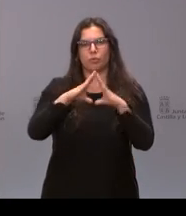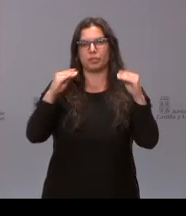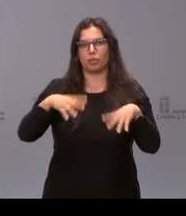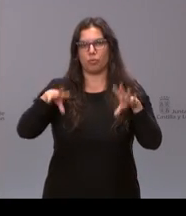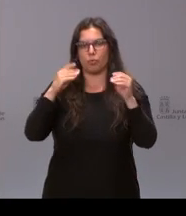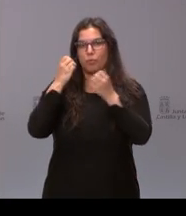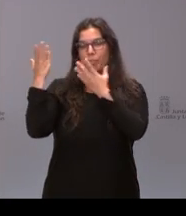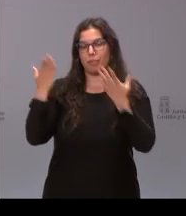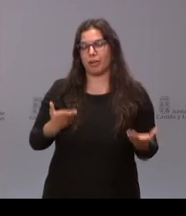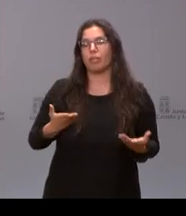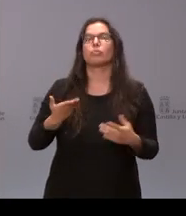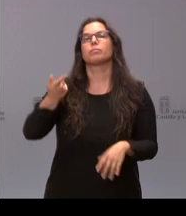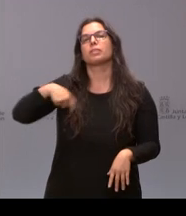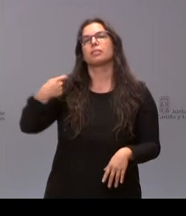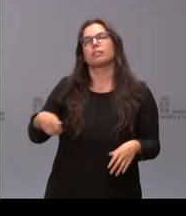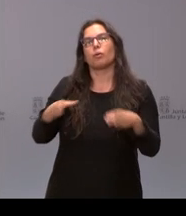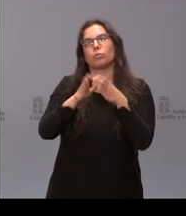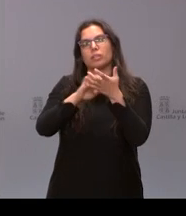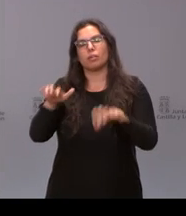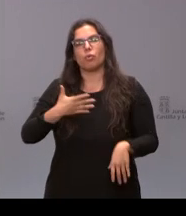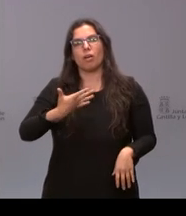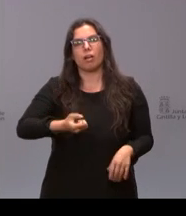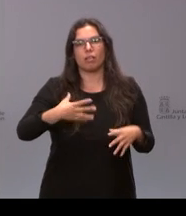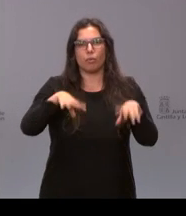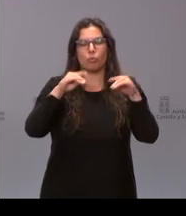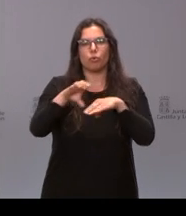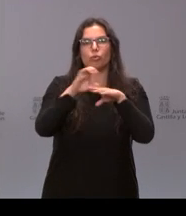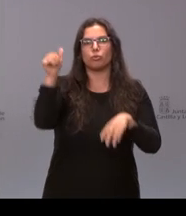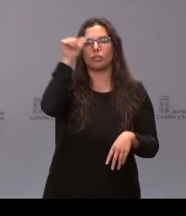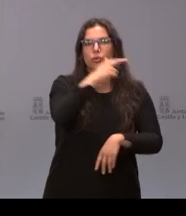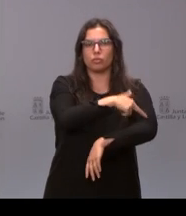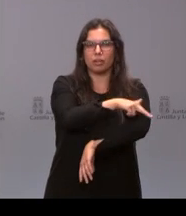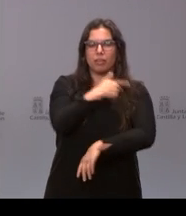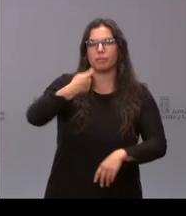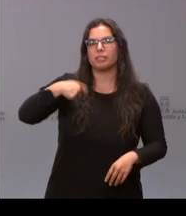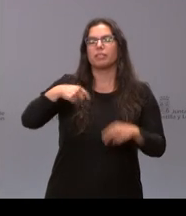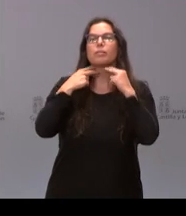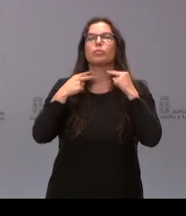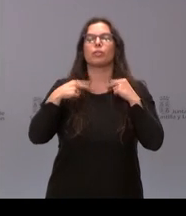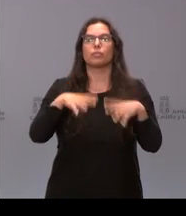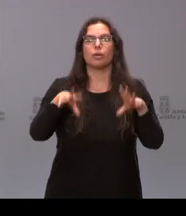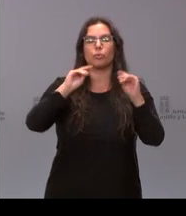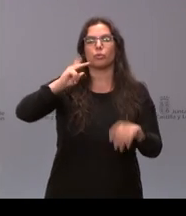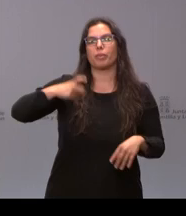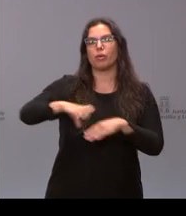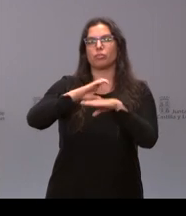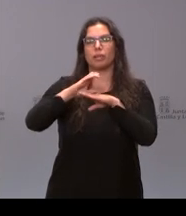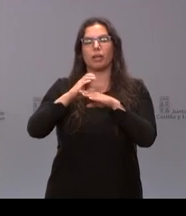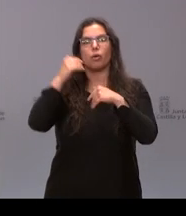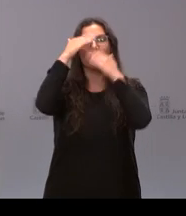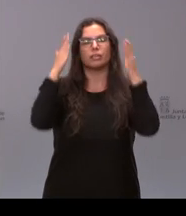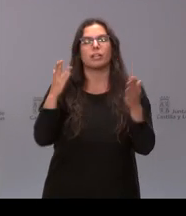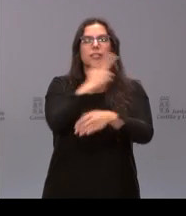y León, alcalde de Burgos, consejero de Sanidad, presidente de la Diputación de Burgos, viceconsejero de Asistencia Sanitaria,